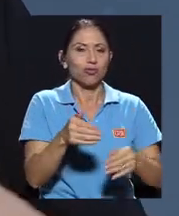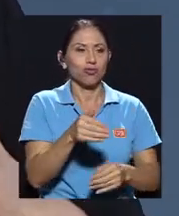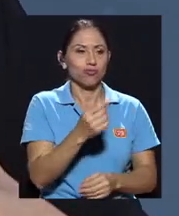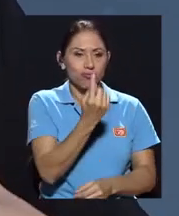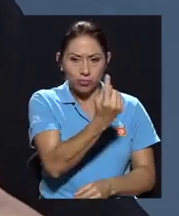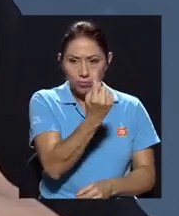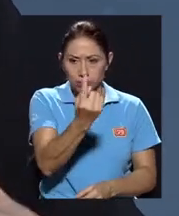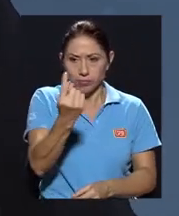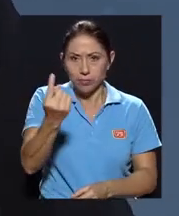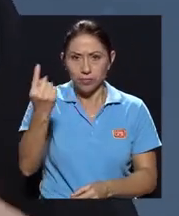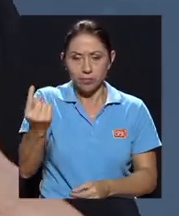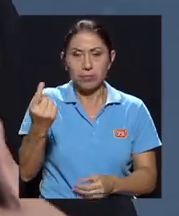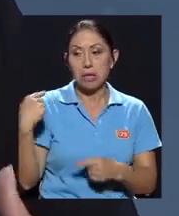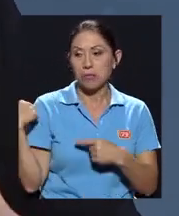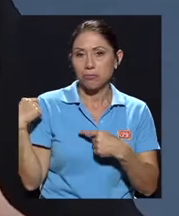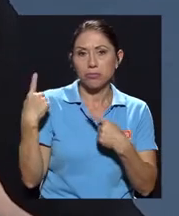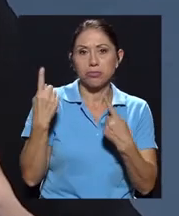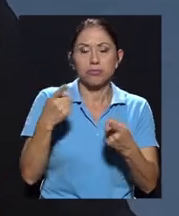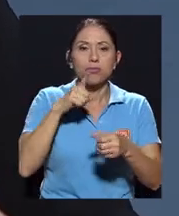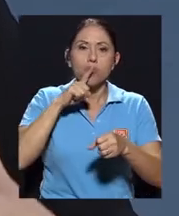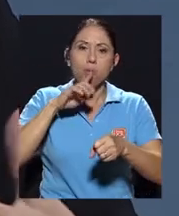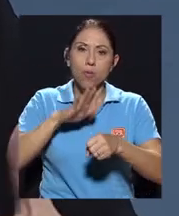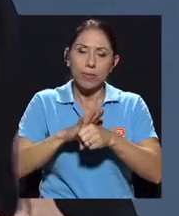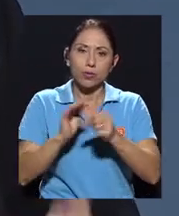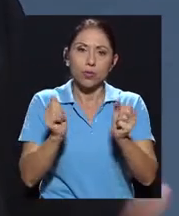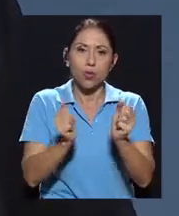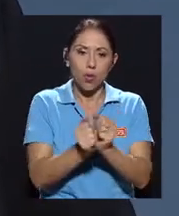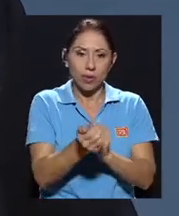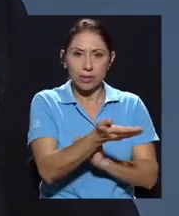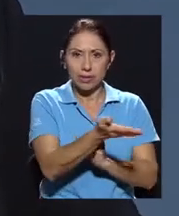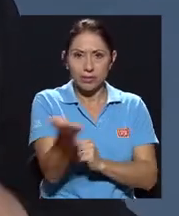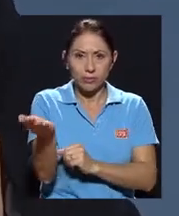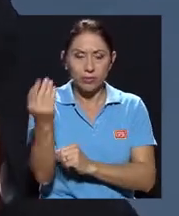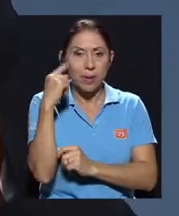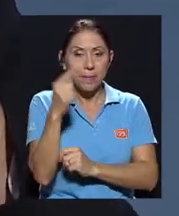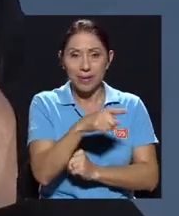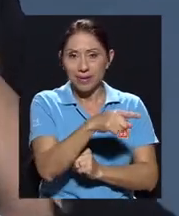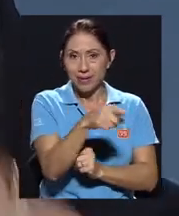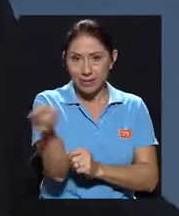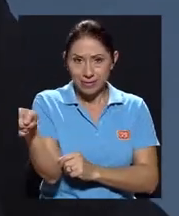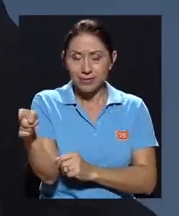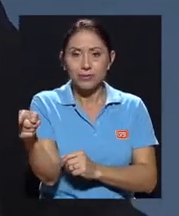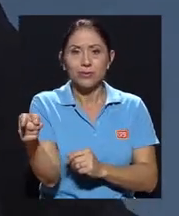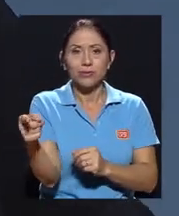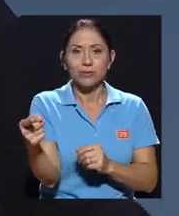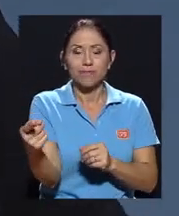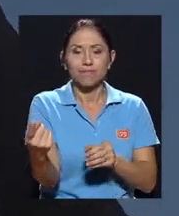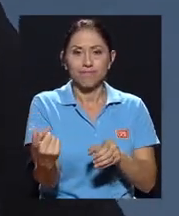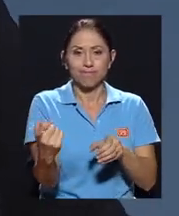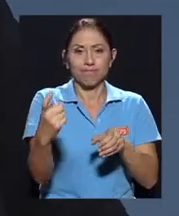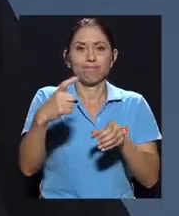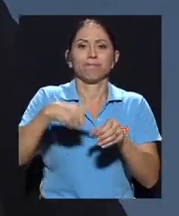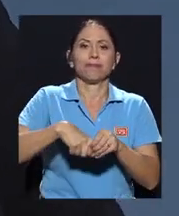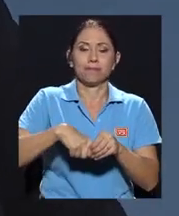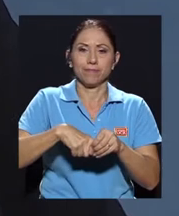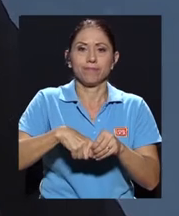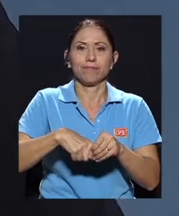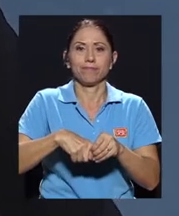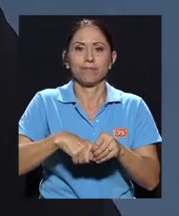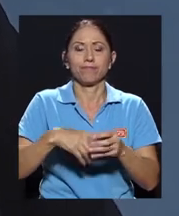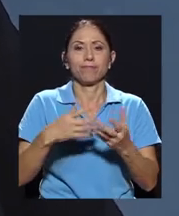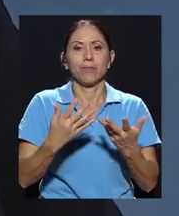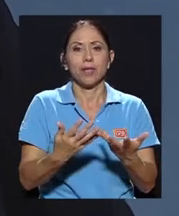compromiso con los candidatos para que se incorporen en subir